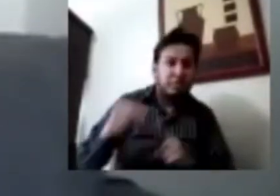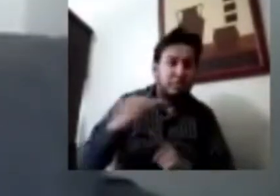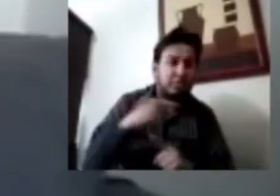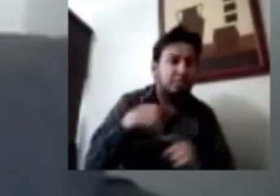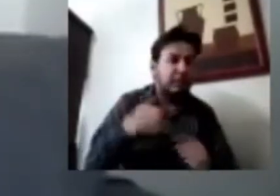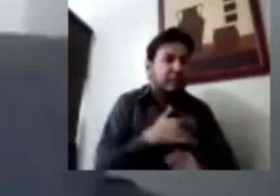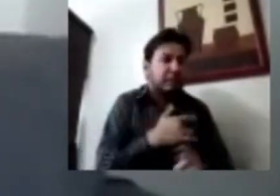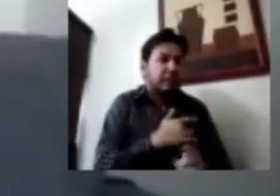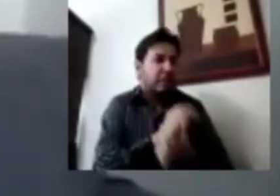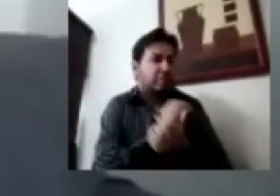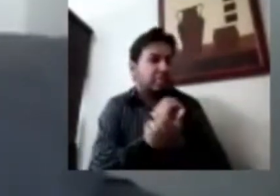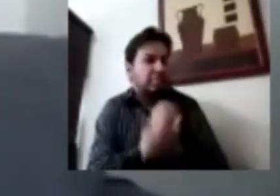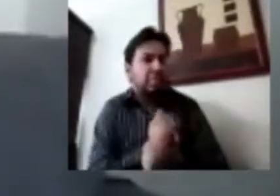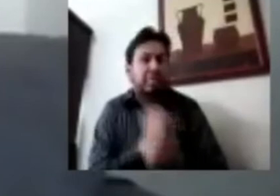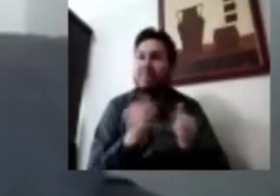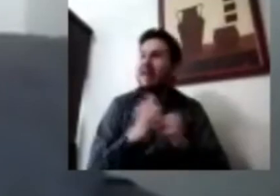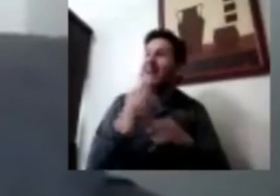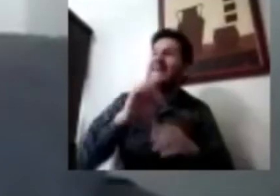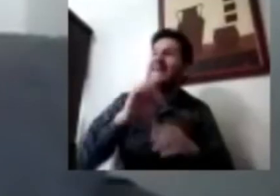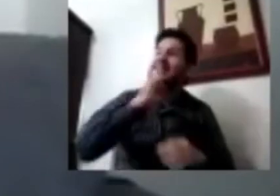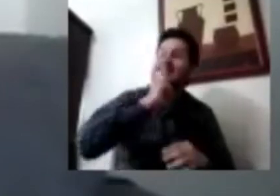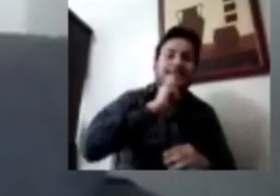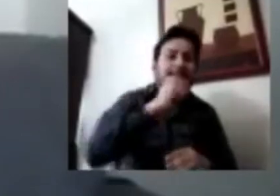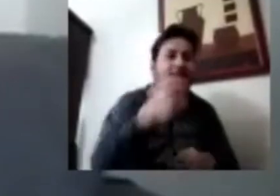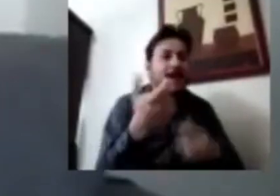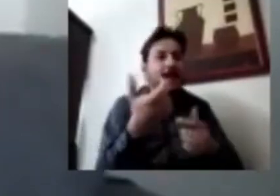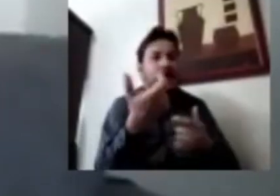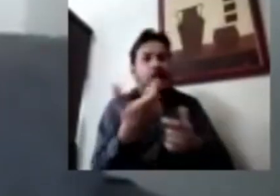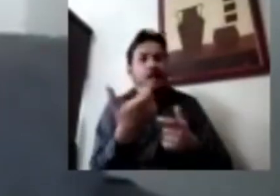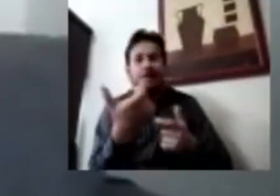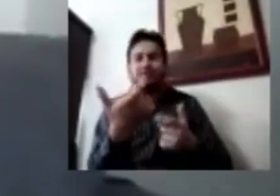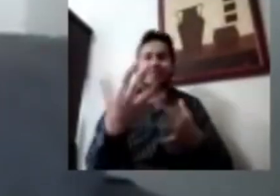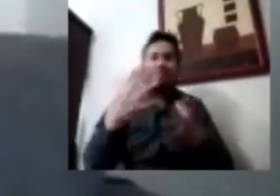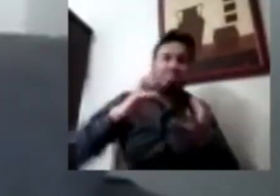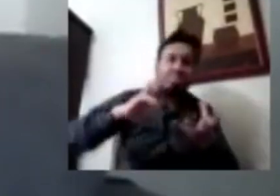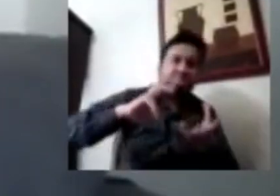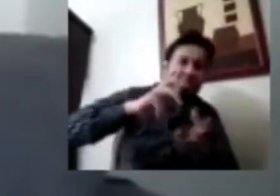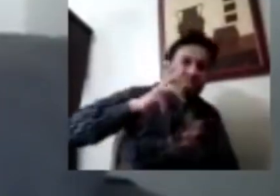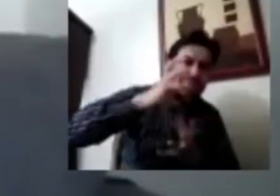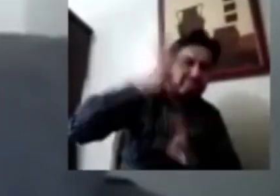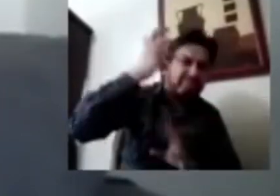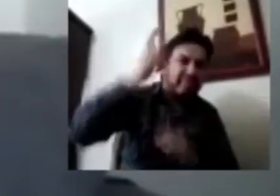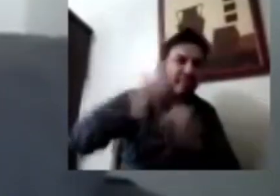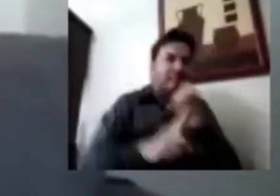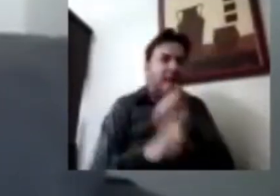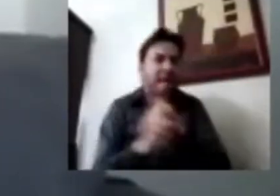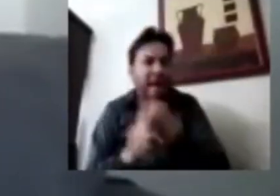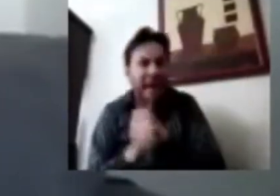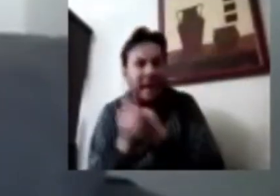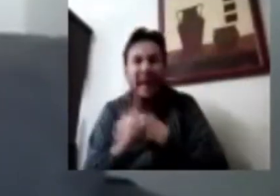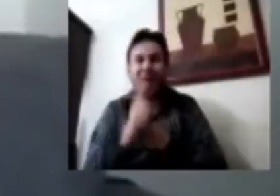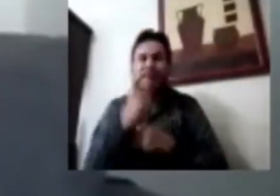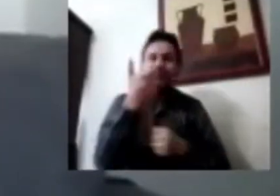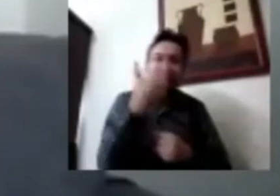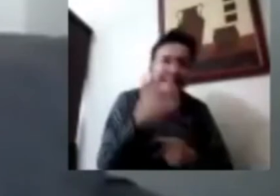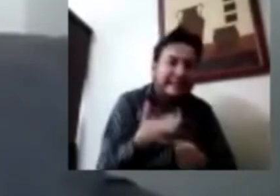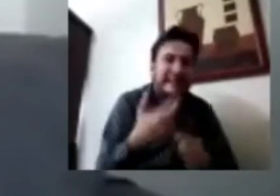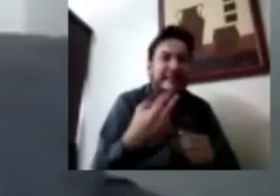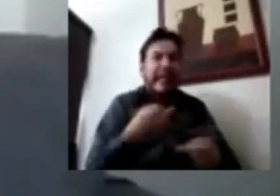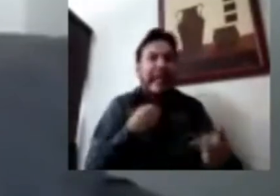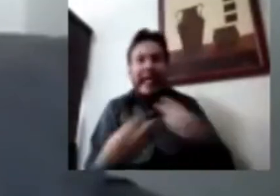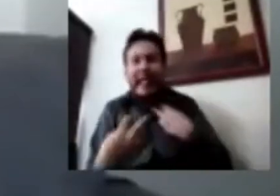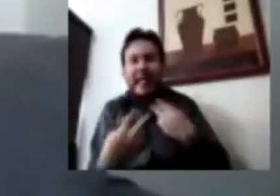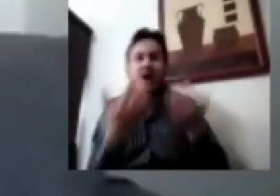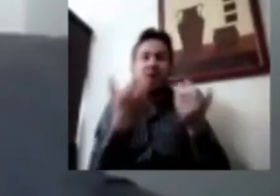empleo y esta situación de incertidumbre, como ya lo decía Alejandro, hacia el futuro en términos económicos, y cómo esto puede estar